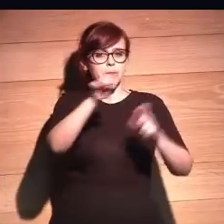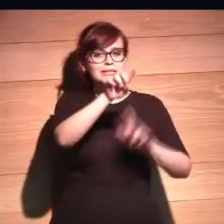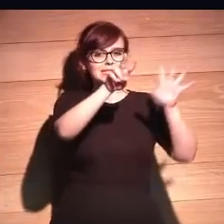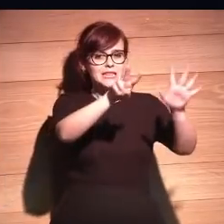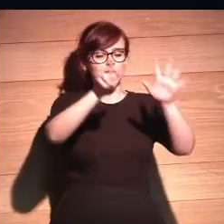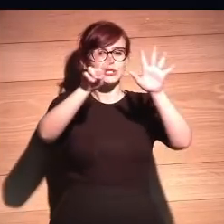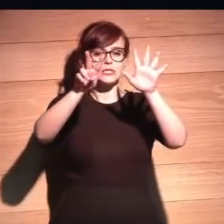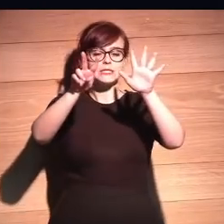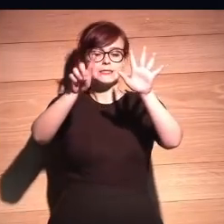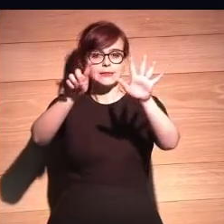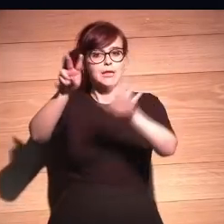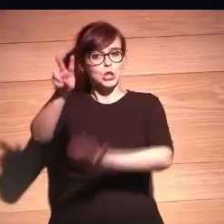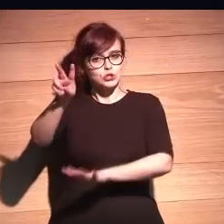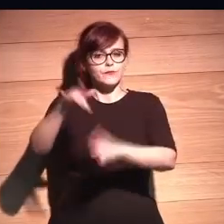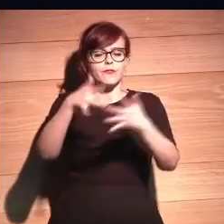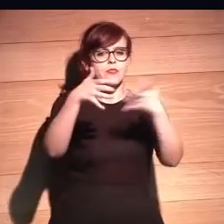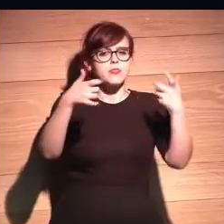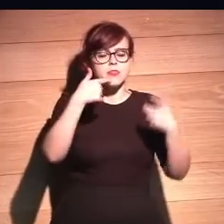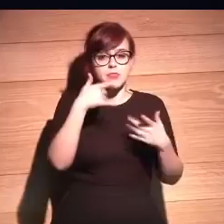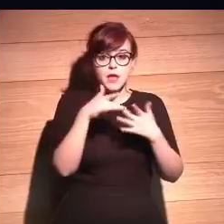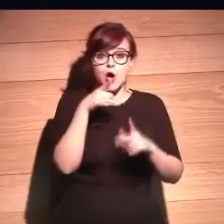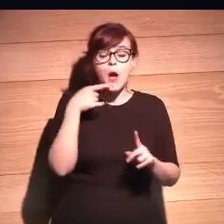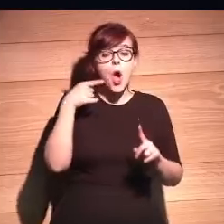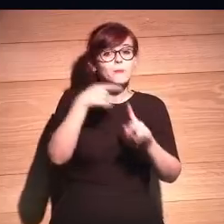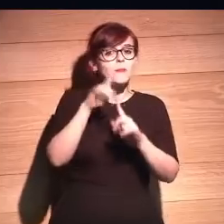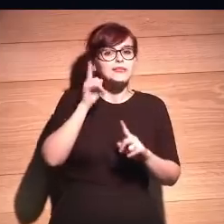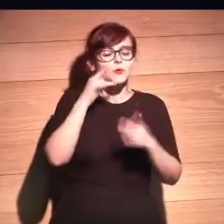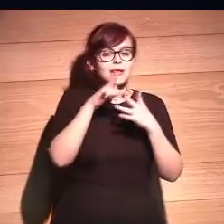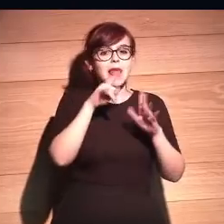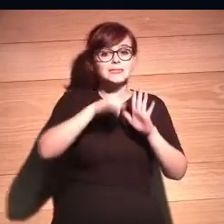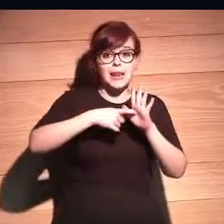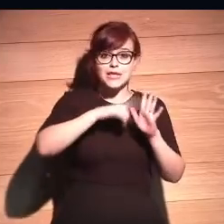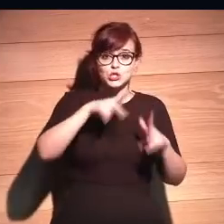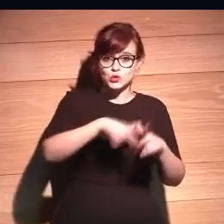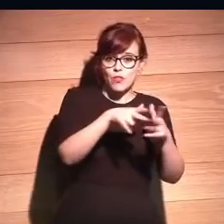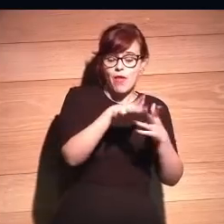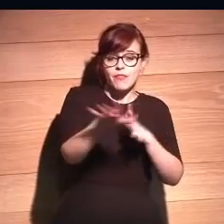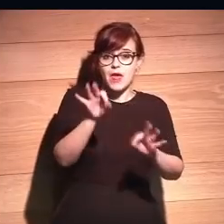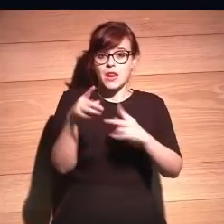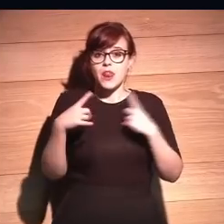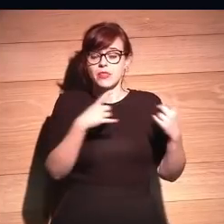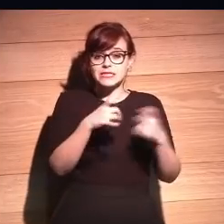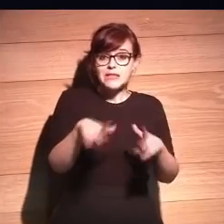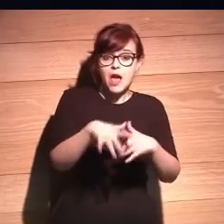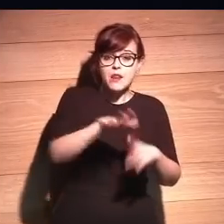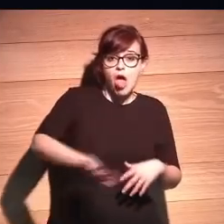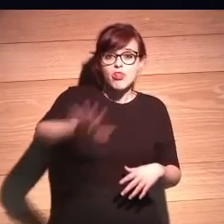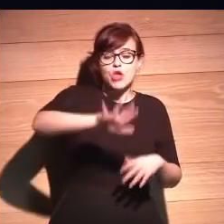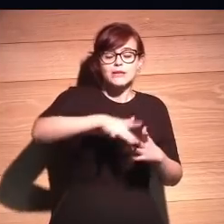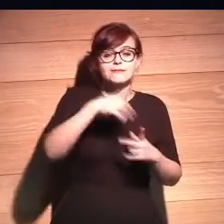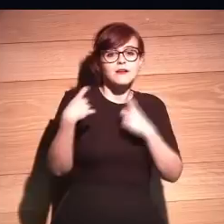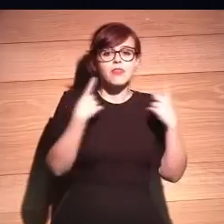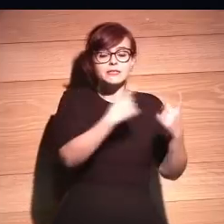1762, y dice así, para descubrir las leyes de la sociedad que más convienen a las naciones, se